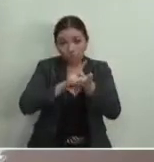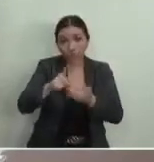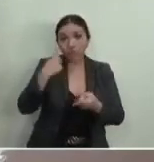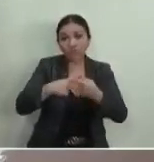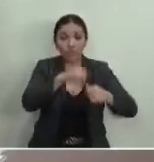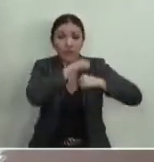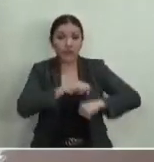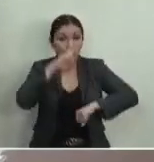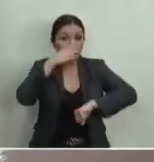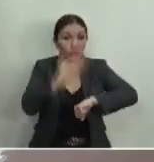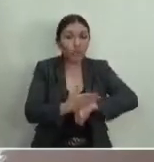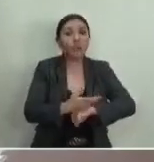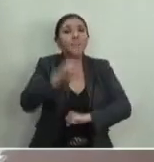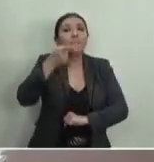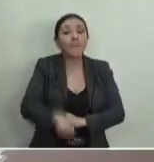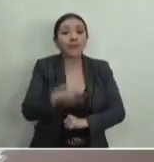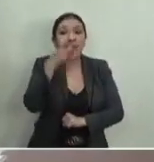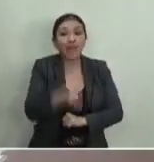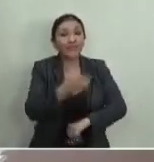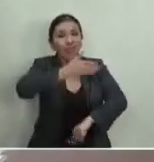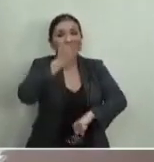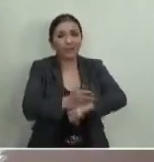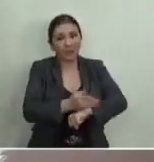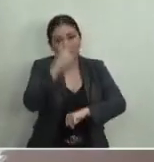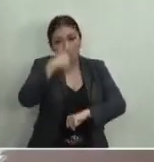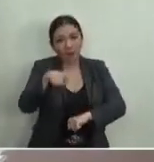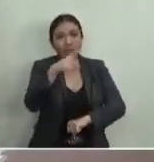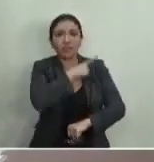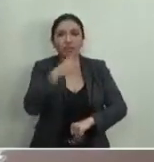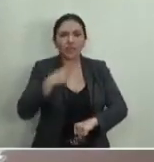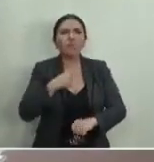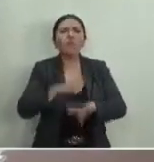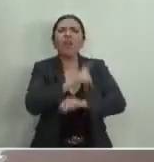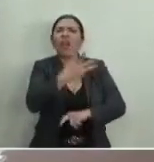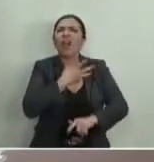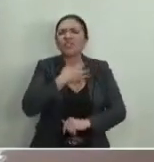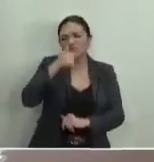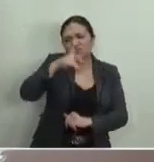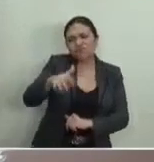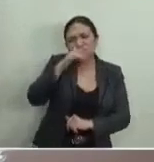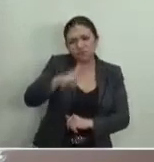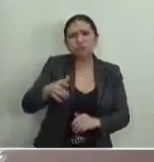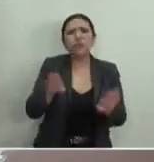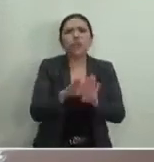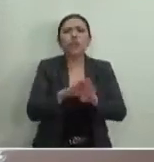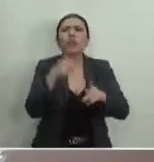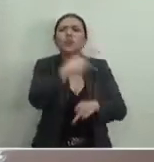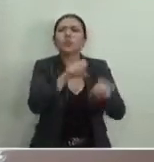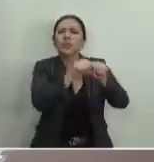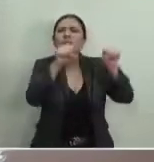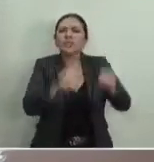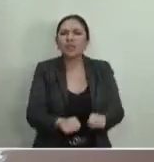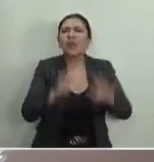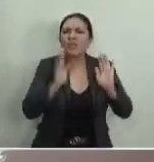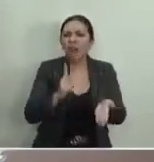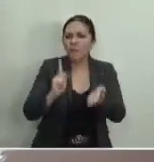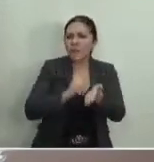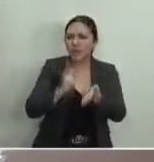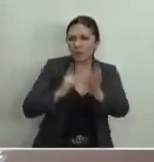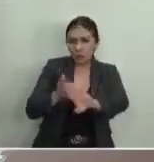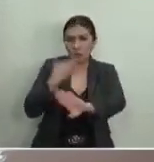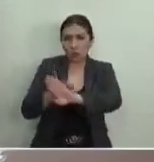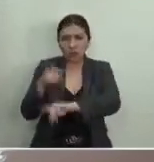responsable determinara que la infracción consistente en expresiones reprochables, enderezadas de forma sistemática y reiterada en contra de